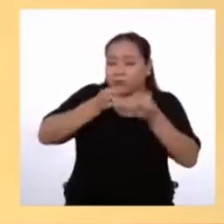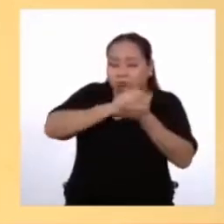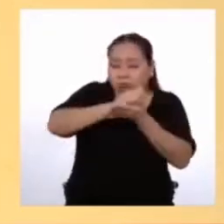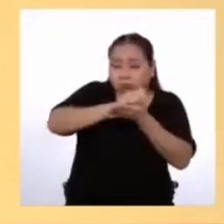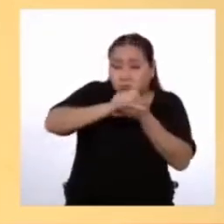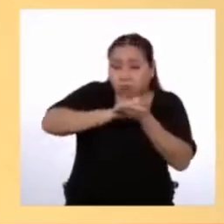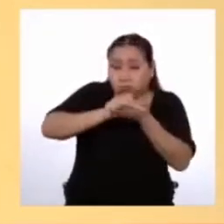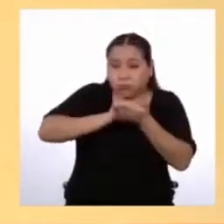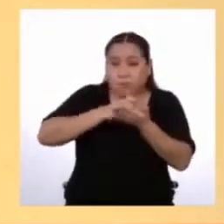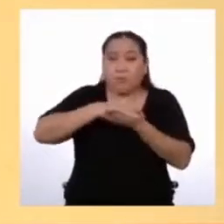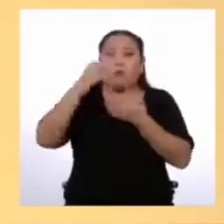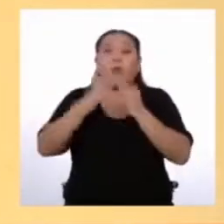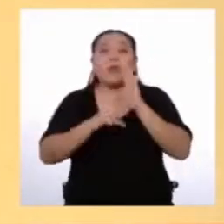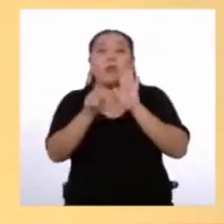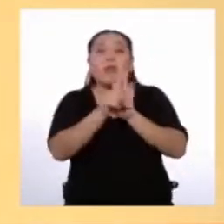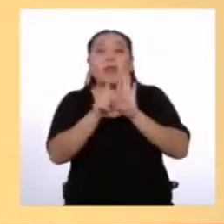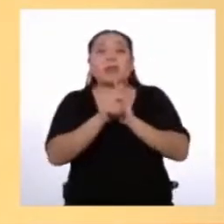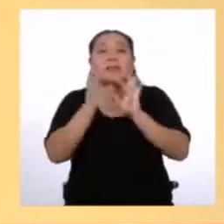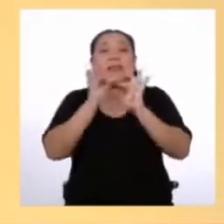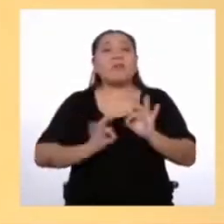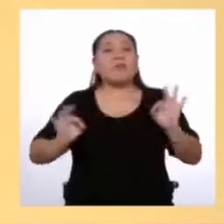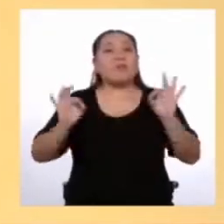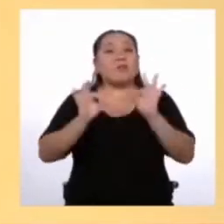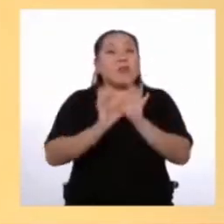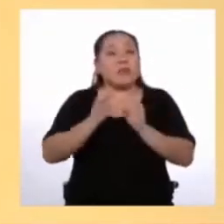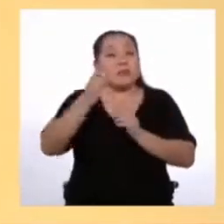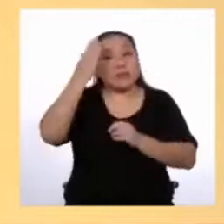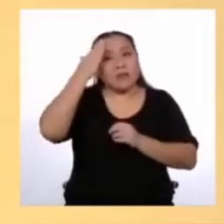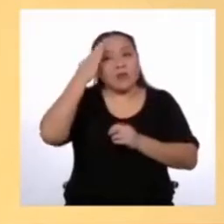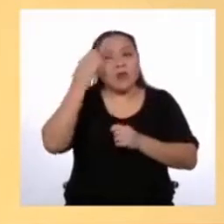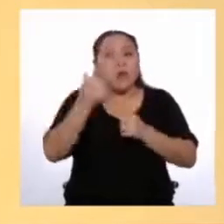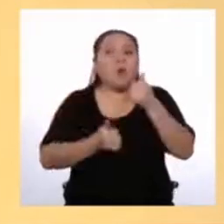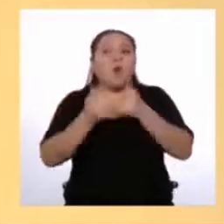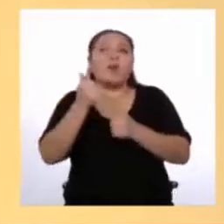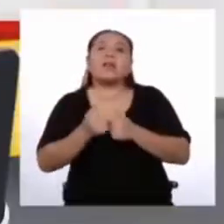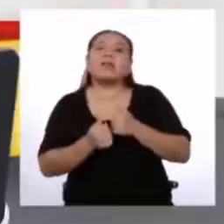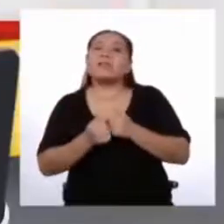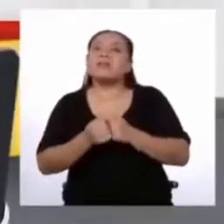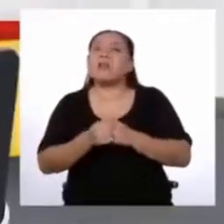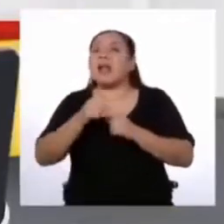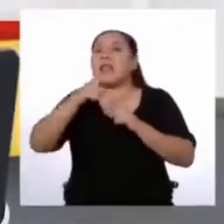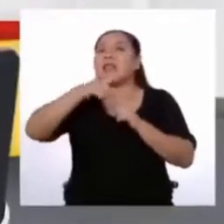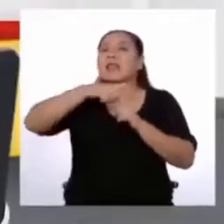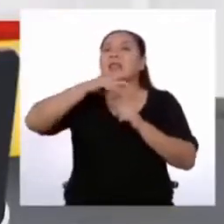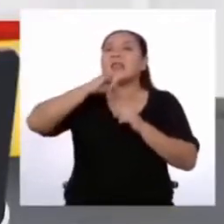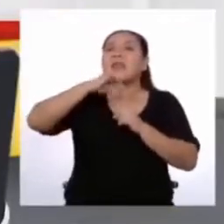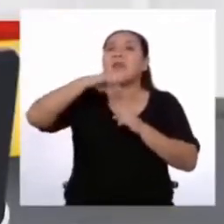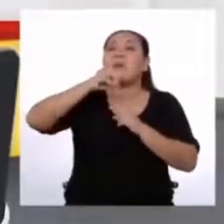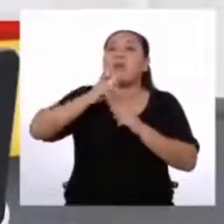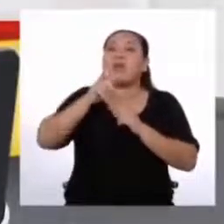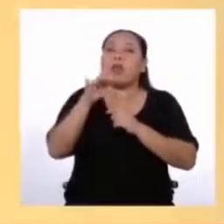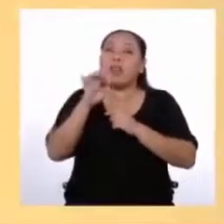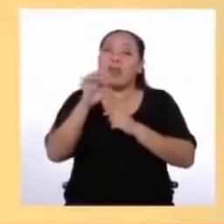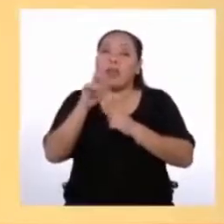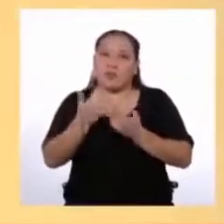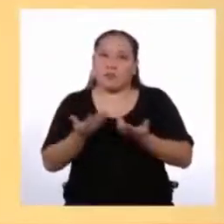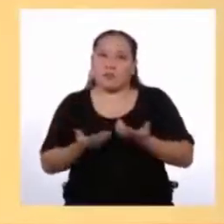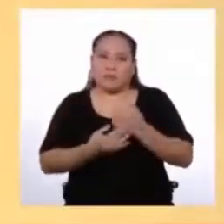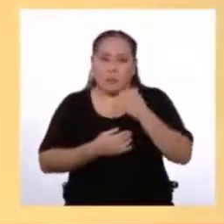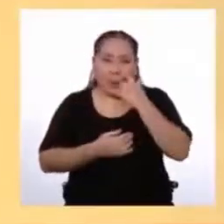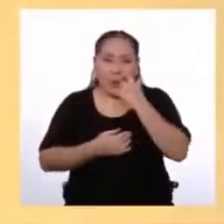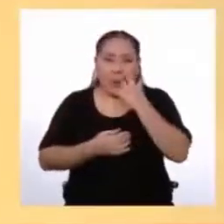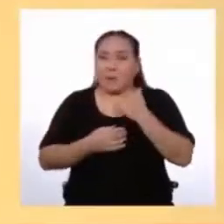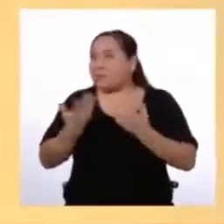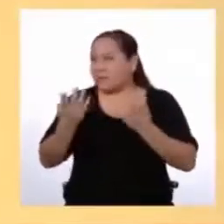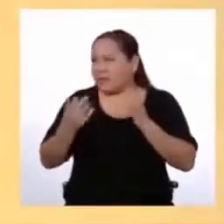proyecto de ley Es muy importante saber qué tipo de texto es Ah, pues un texto legal Mejor